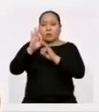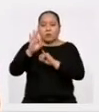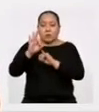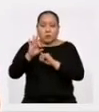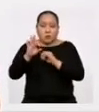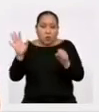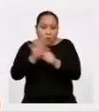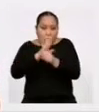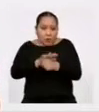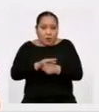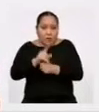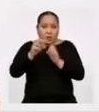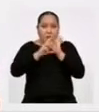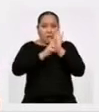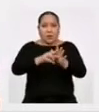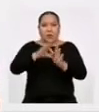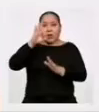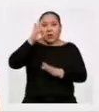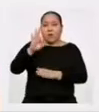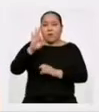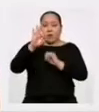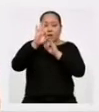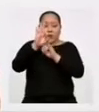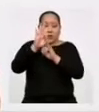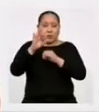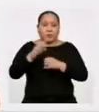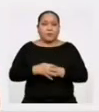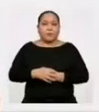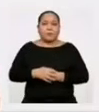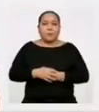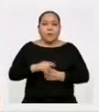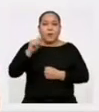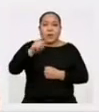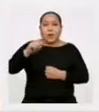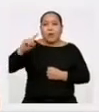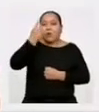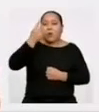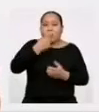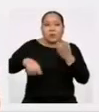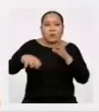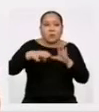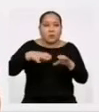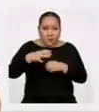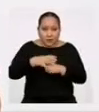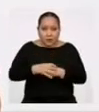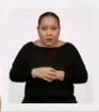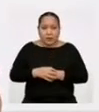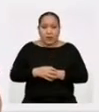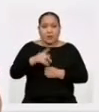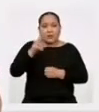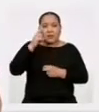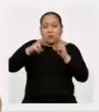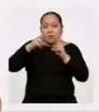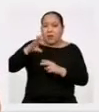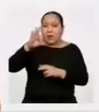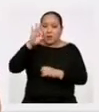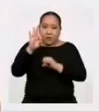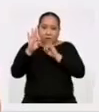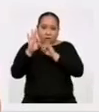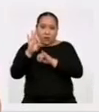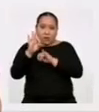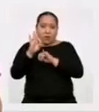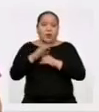Representada por F mayúscula sub I Y lo único que debemos hacer es tomar la frecuencia absoluta